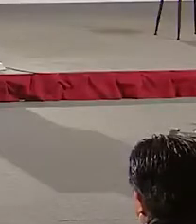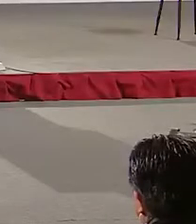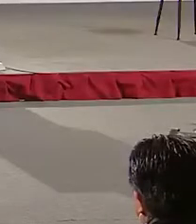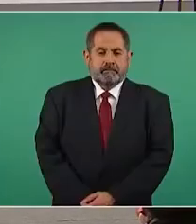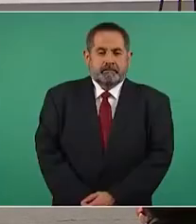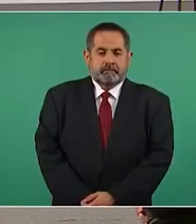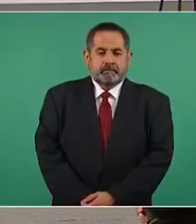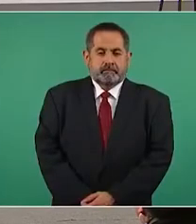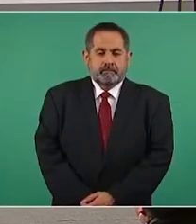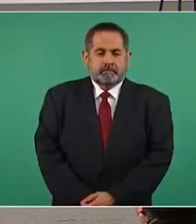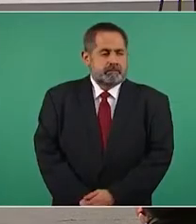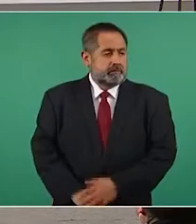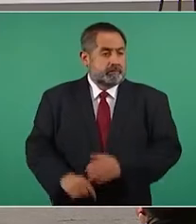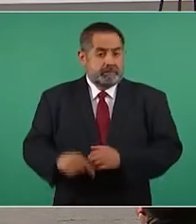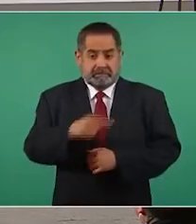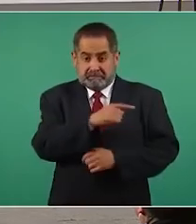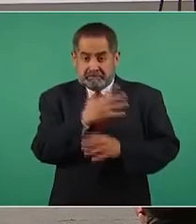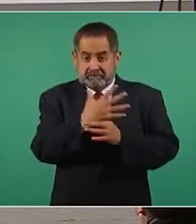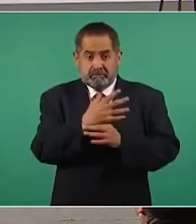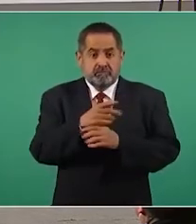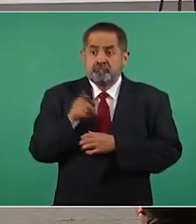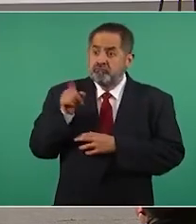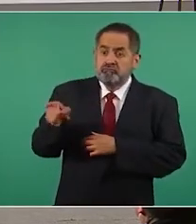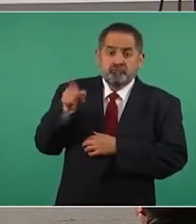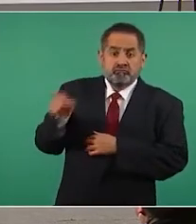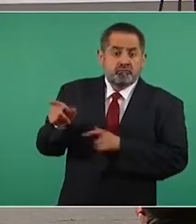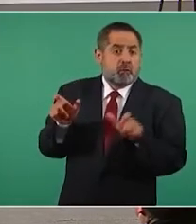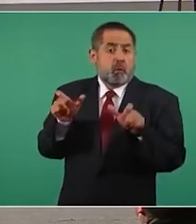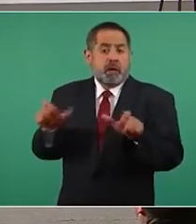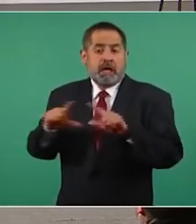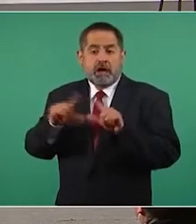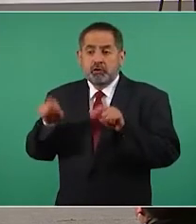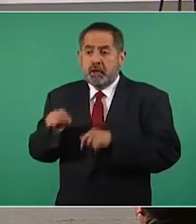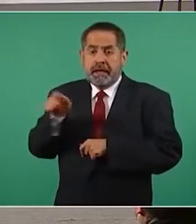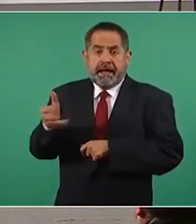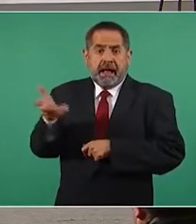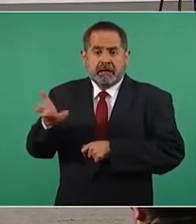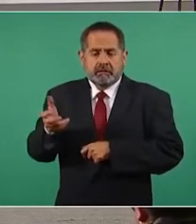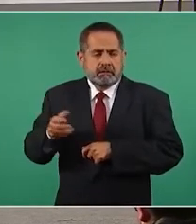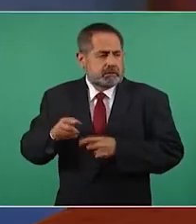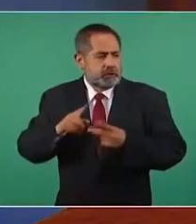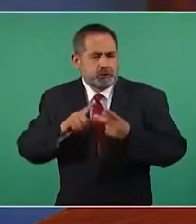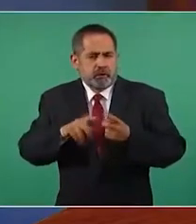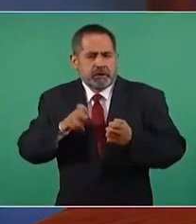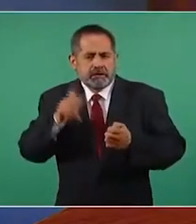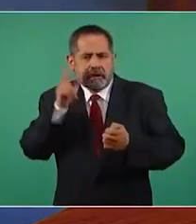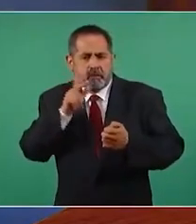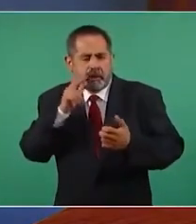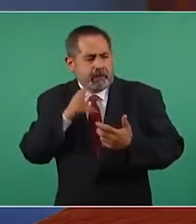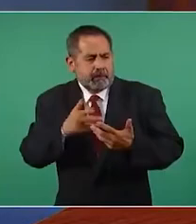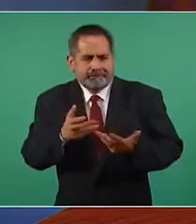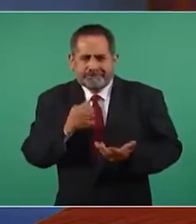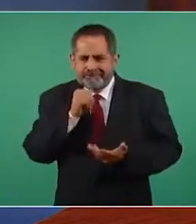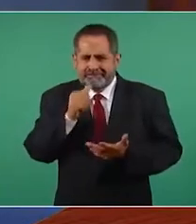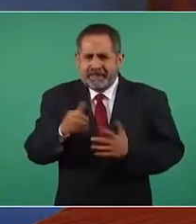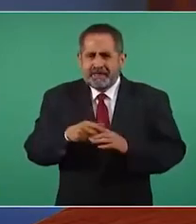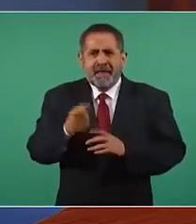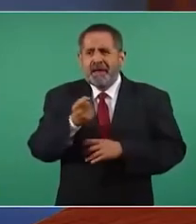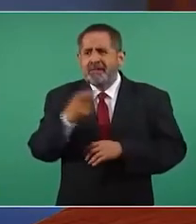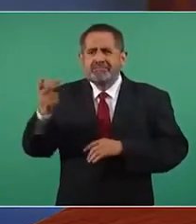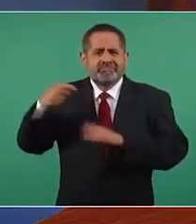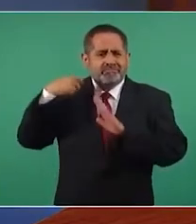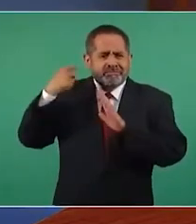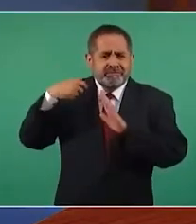está ahí. ¿Qué pruebas tenía en ese momento? Absolutamente ninguna. Se puede ver registros fotográficos, videos de usuarios de redes